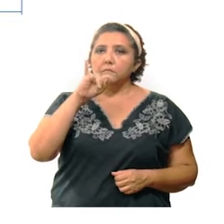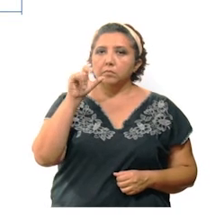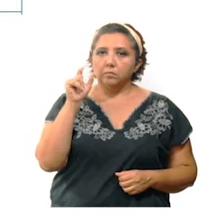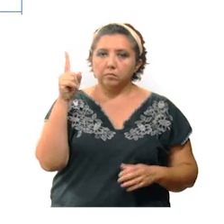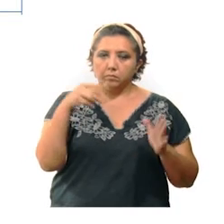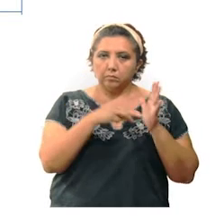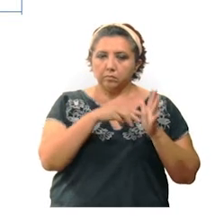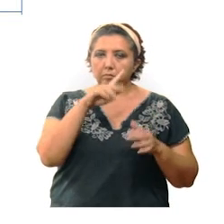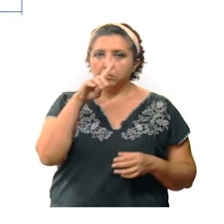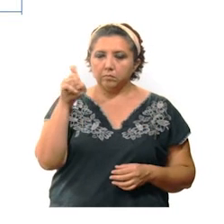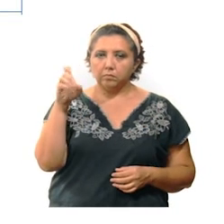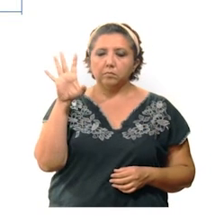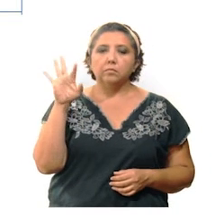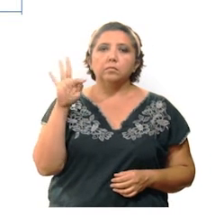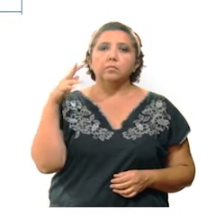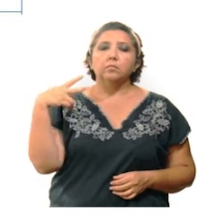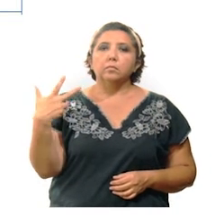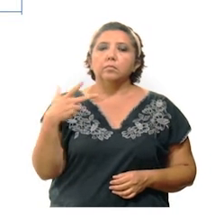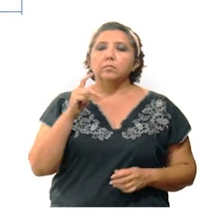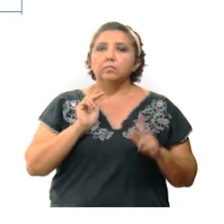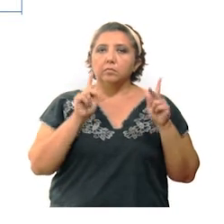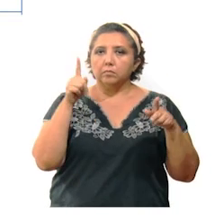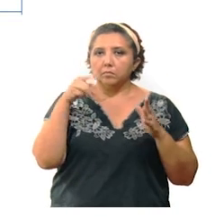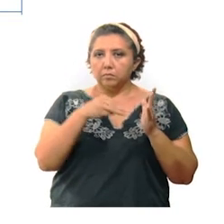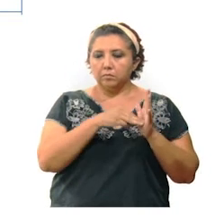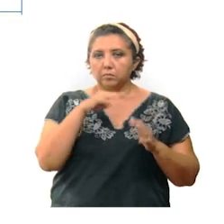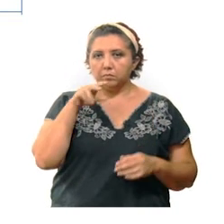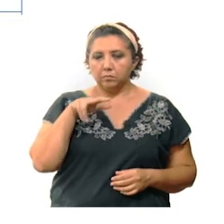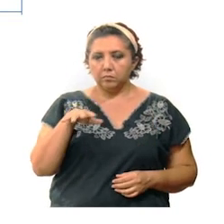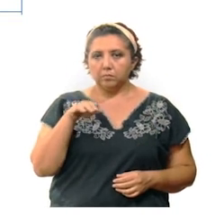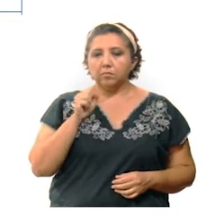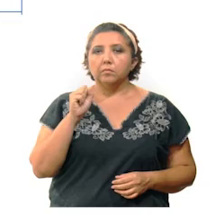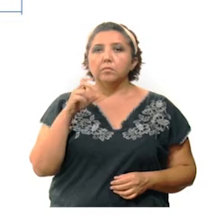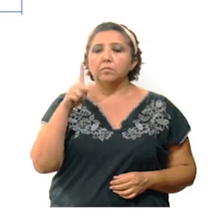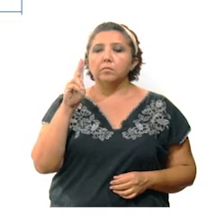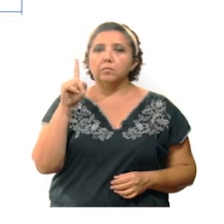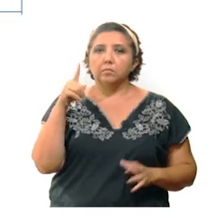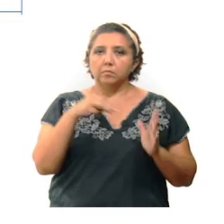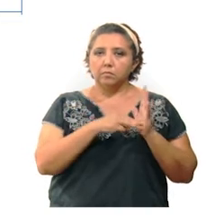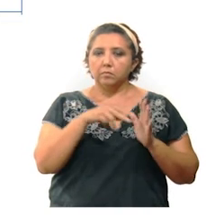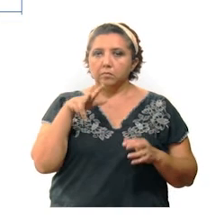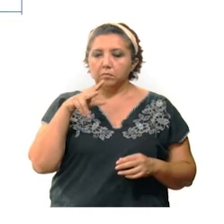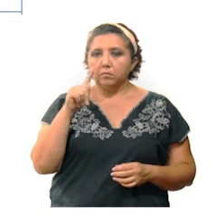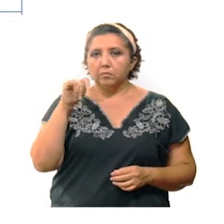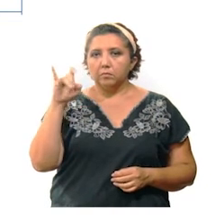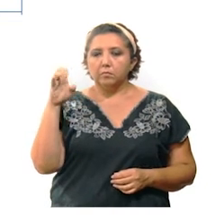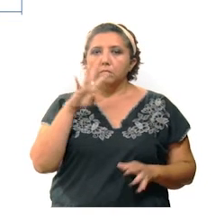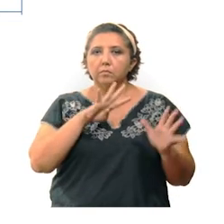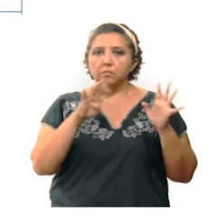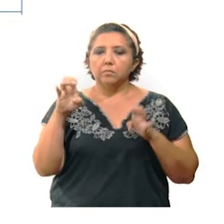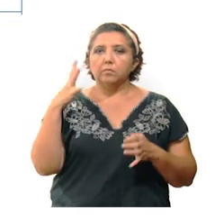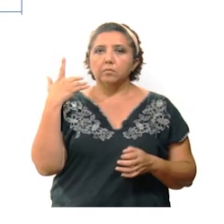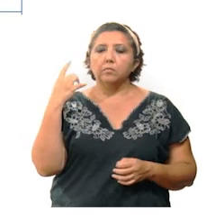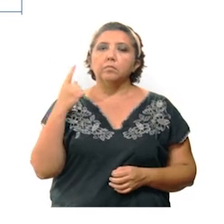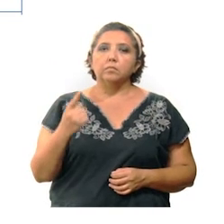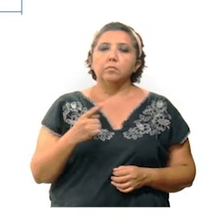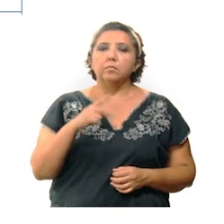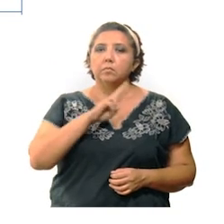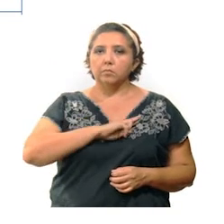Tisimín 1,148, Progreso 1,019, Canacín 1,018, Ticul 951,